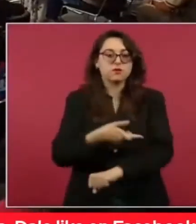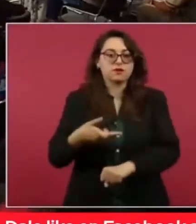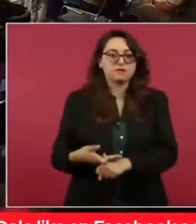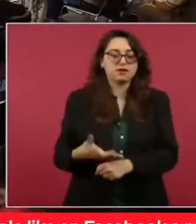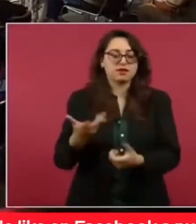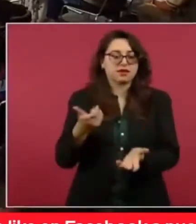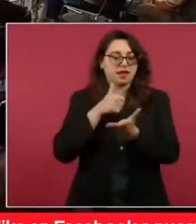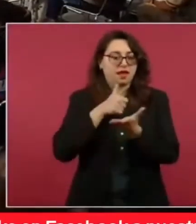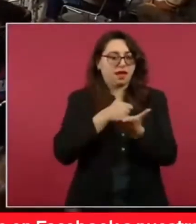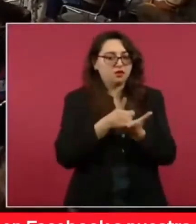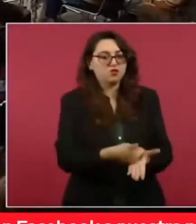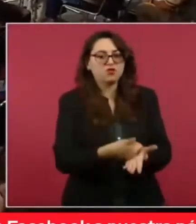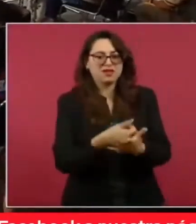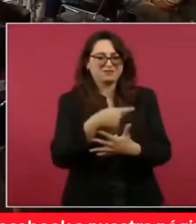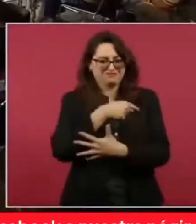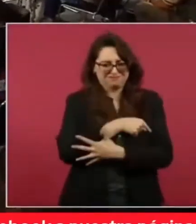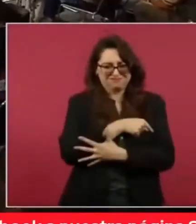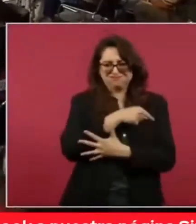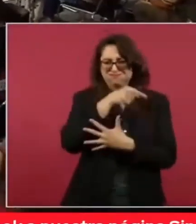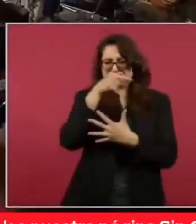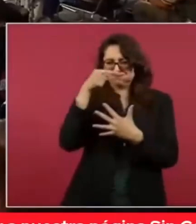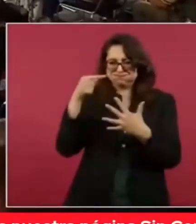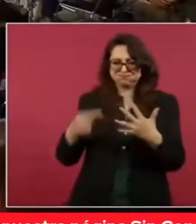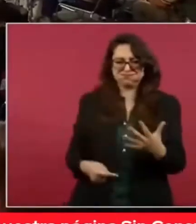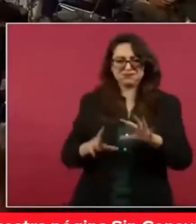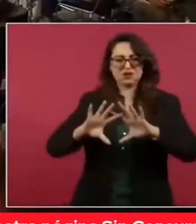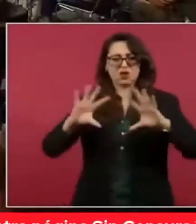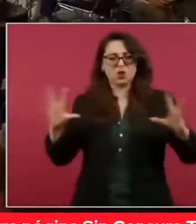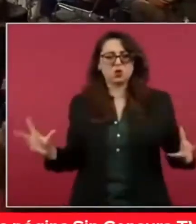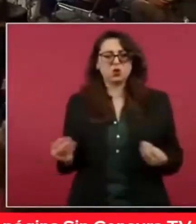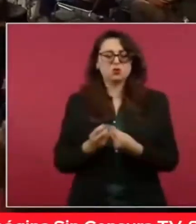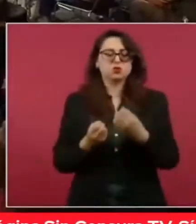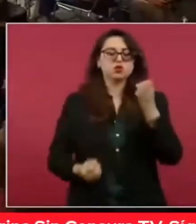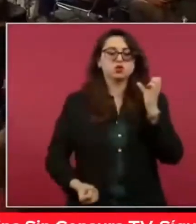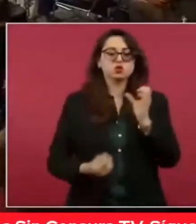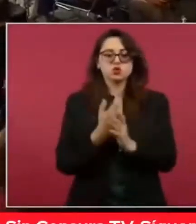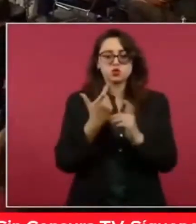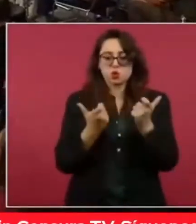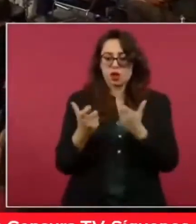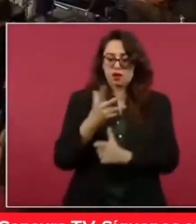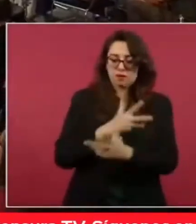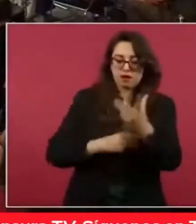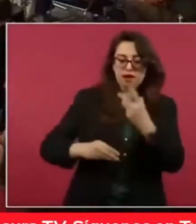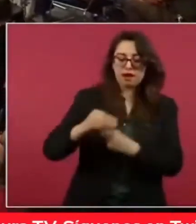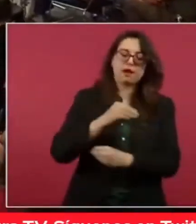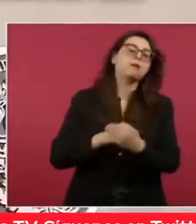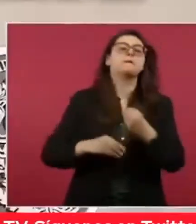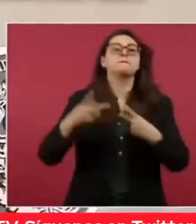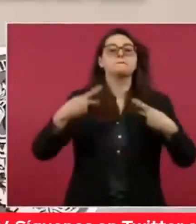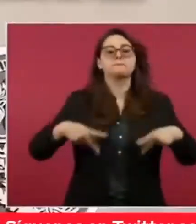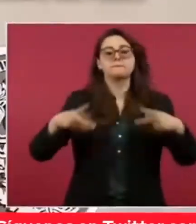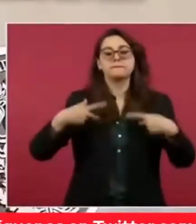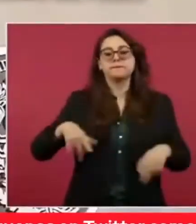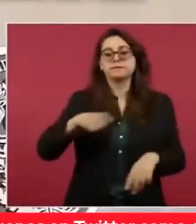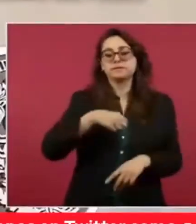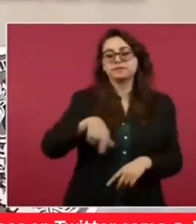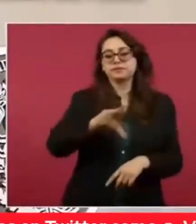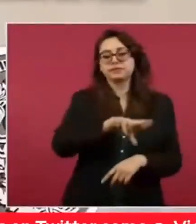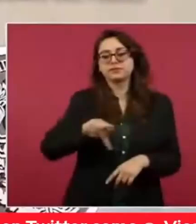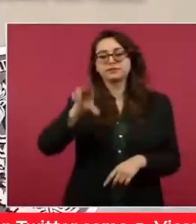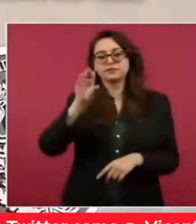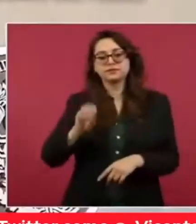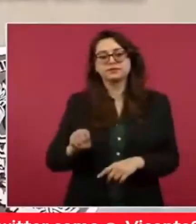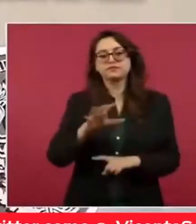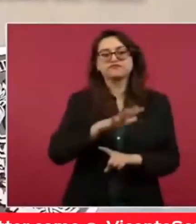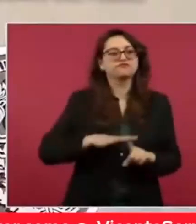locales. Todo esto, en su conjunto, generará nuevas economías, prosperidad para las y los quintanoroenses en todas las regiones